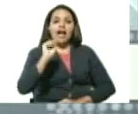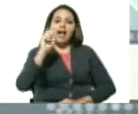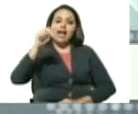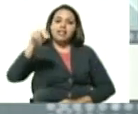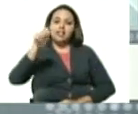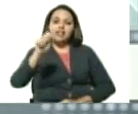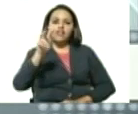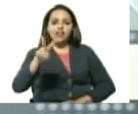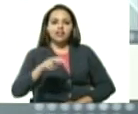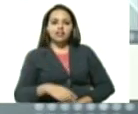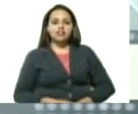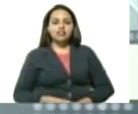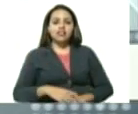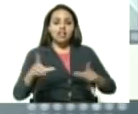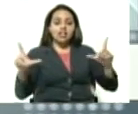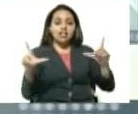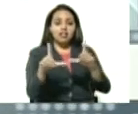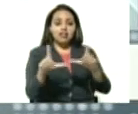TVFAM,